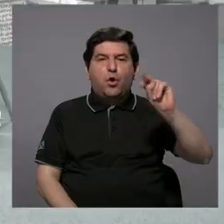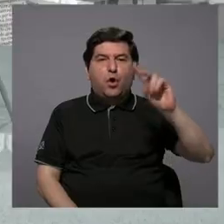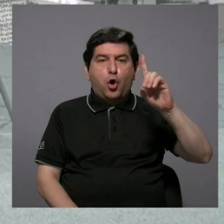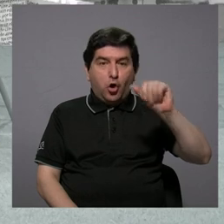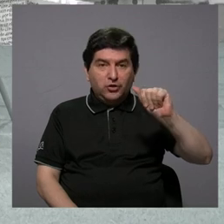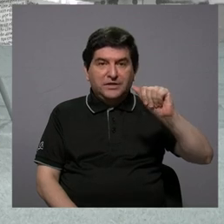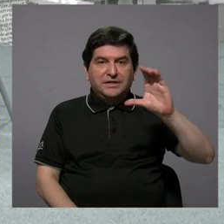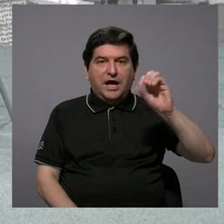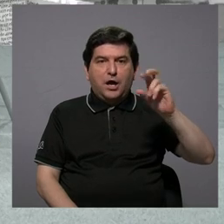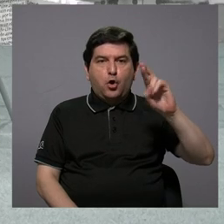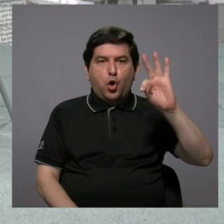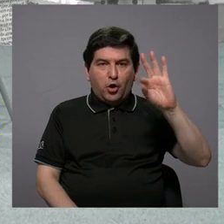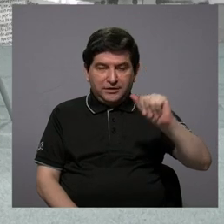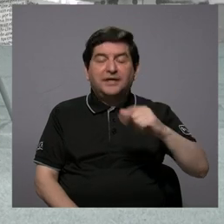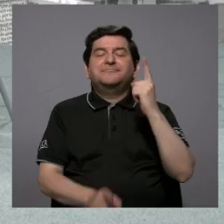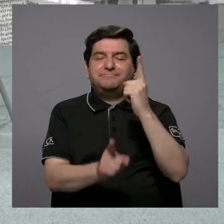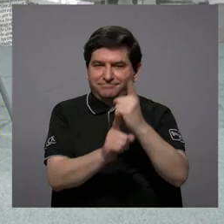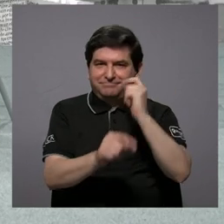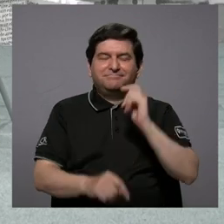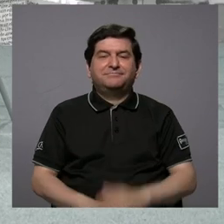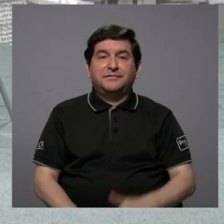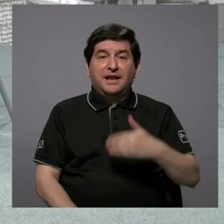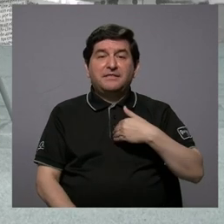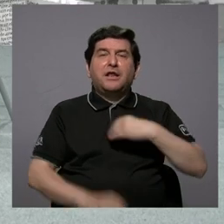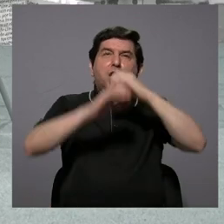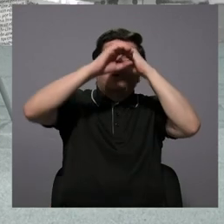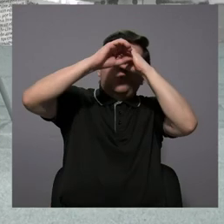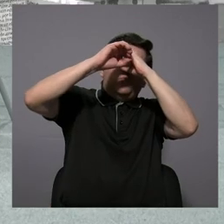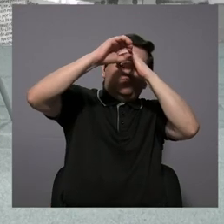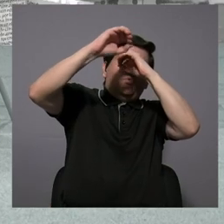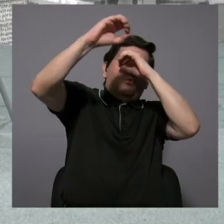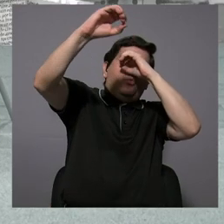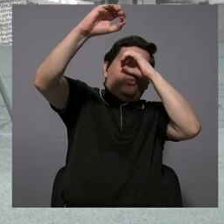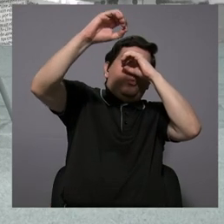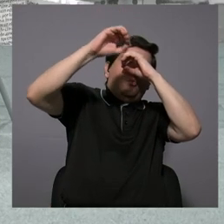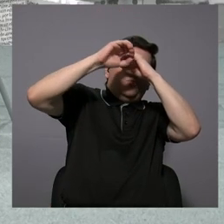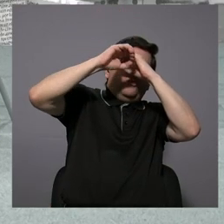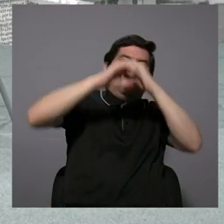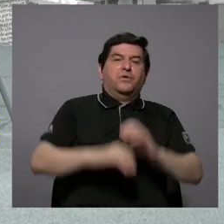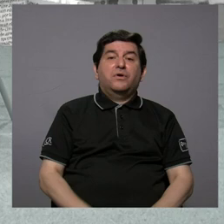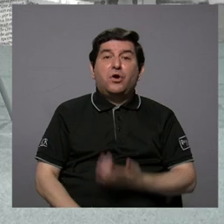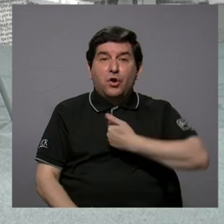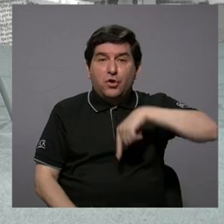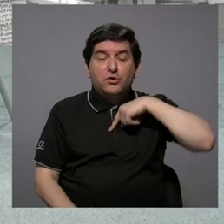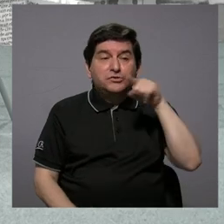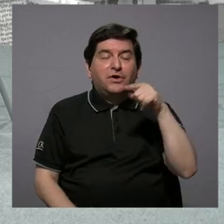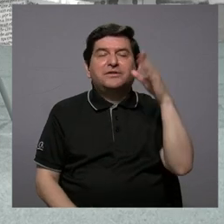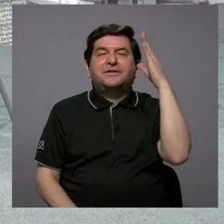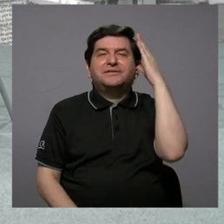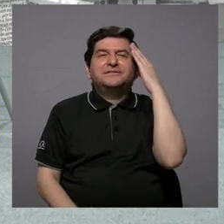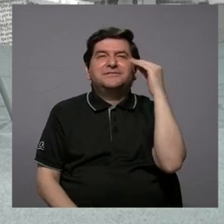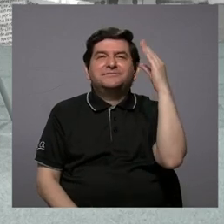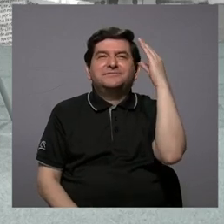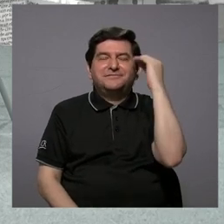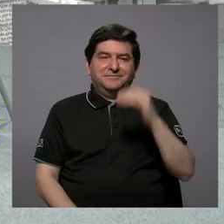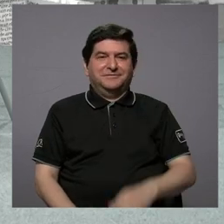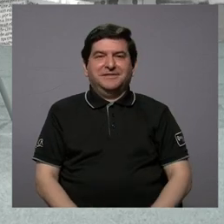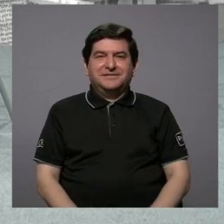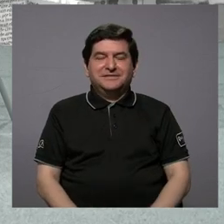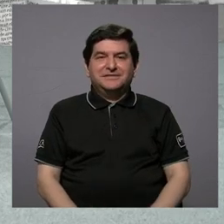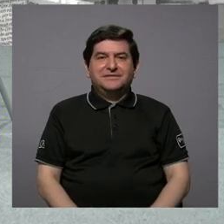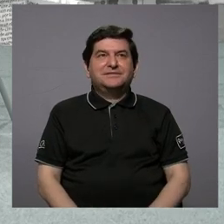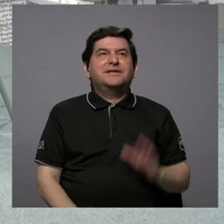corta. Tenía telescopio. Entonces, vivíamos aquella ensoñación de